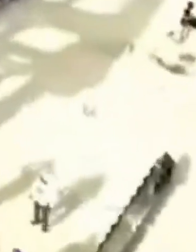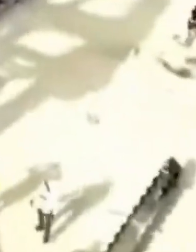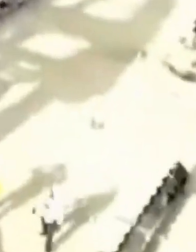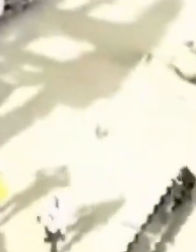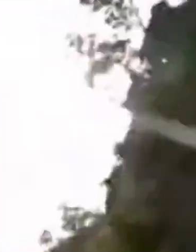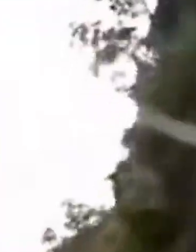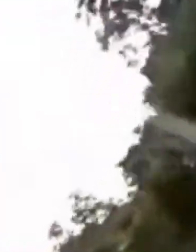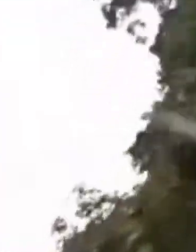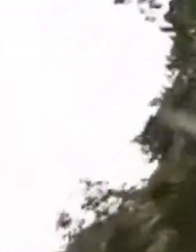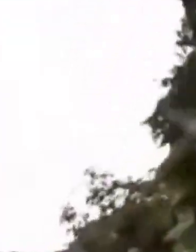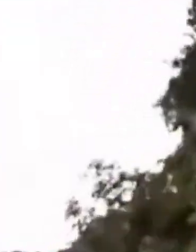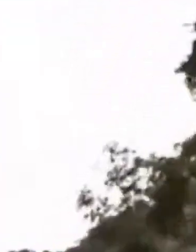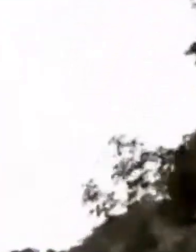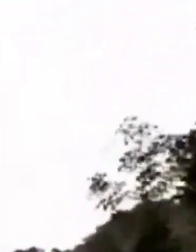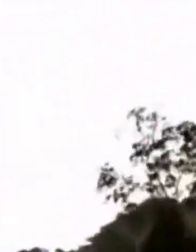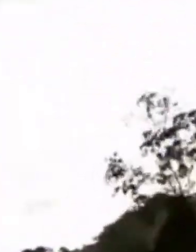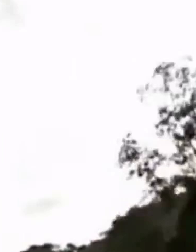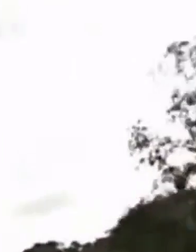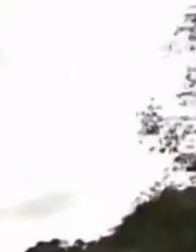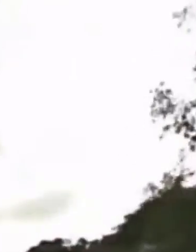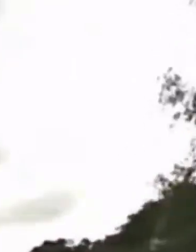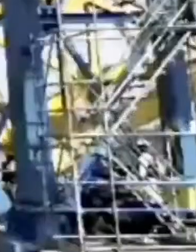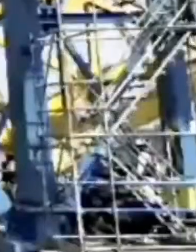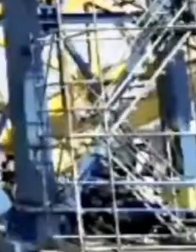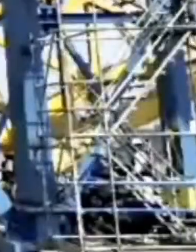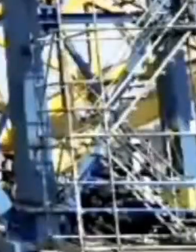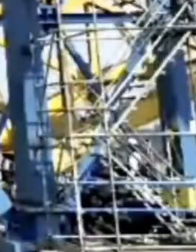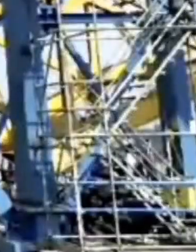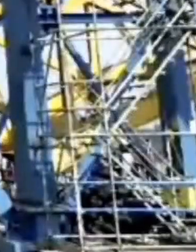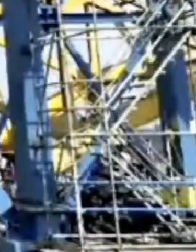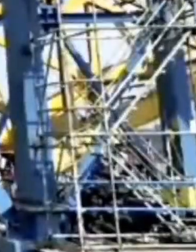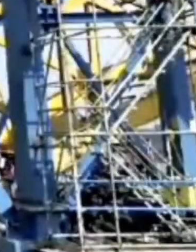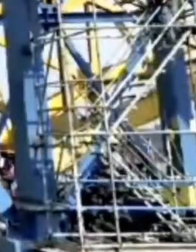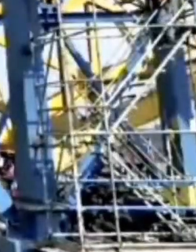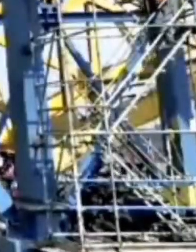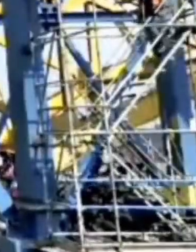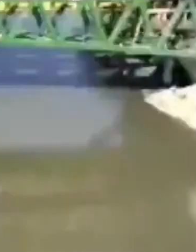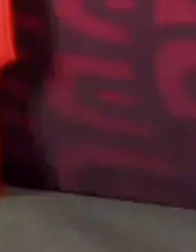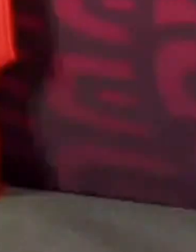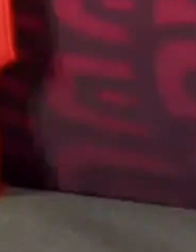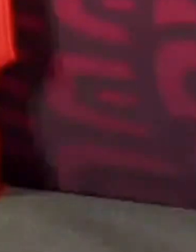Y es un claro de 220, 240 metros.